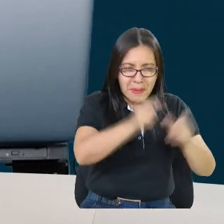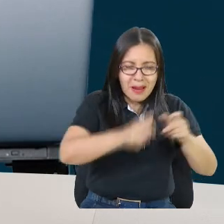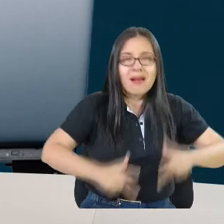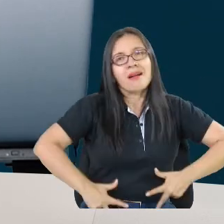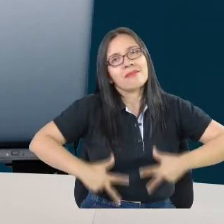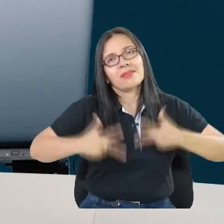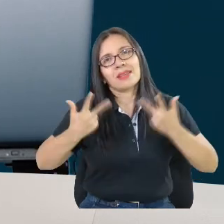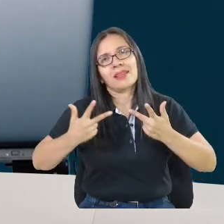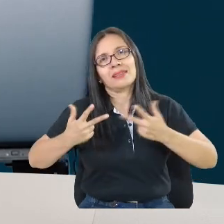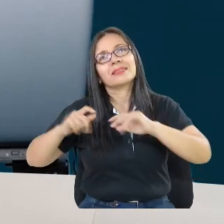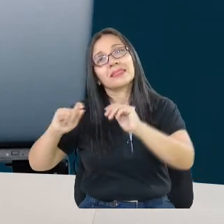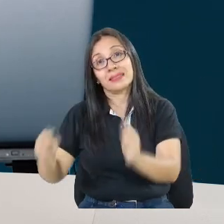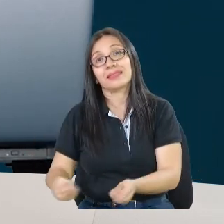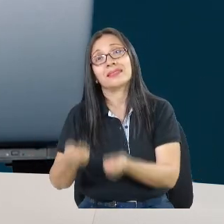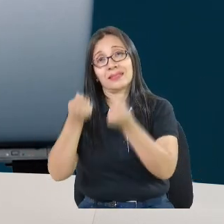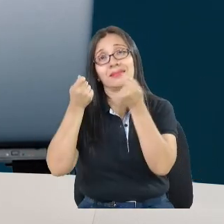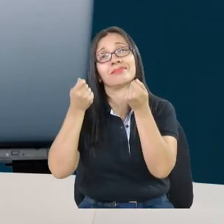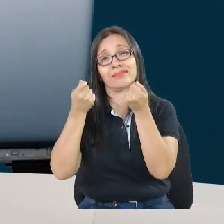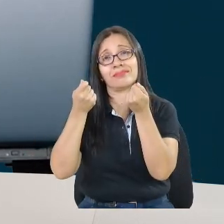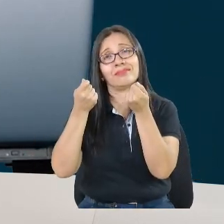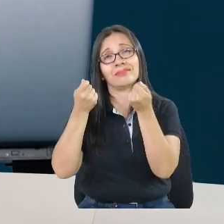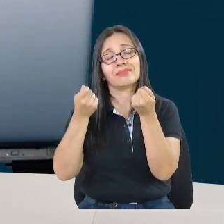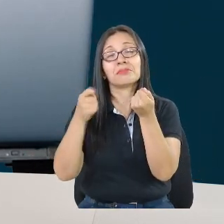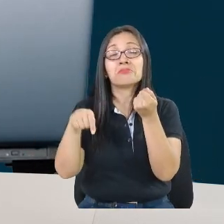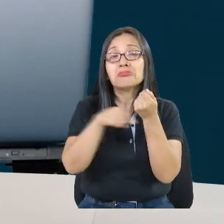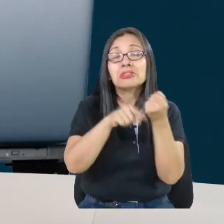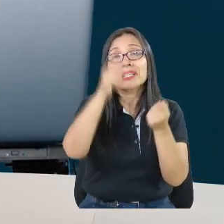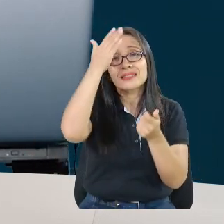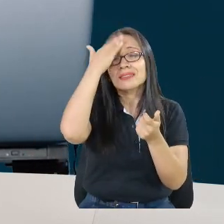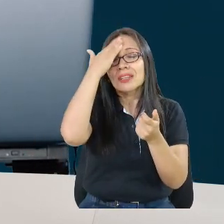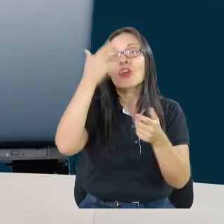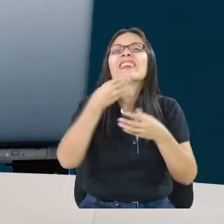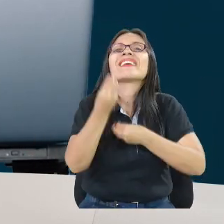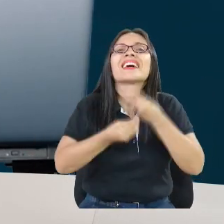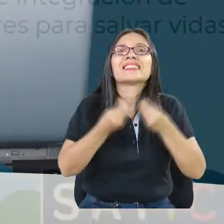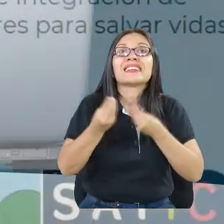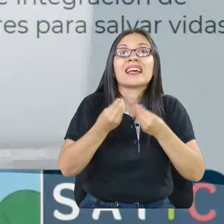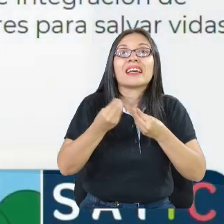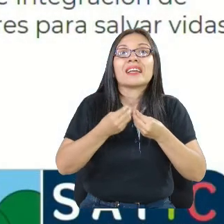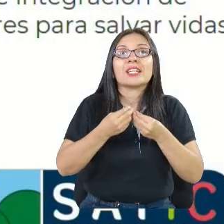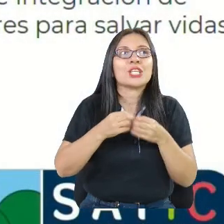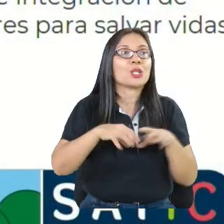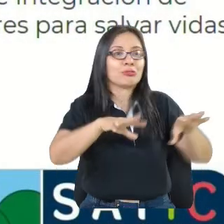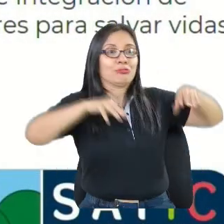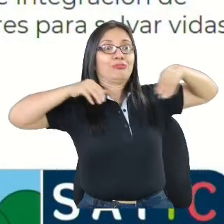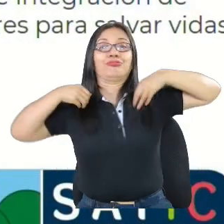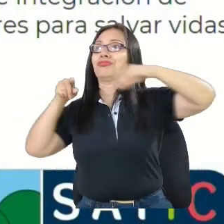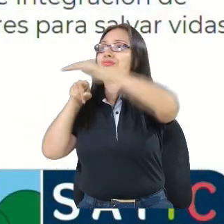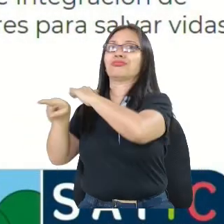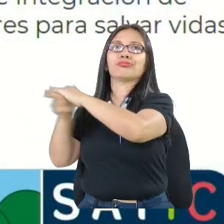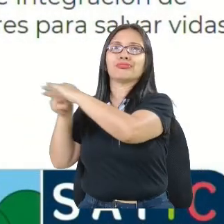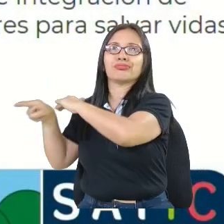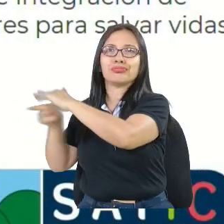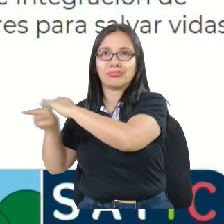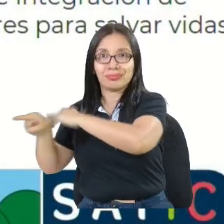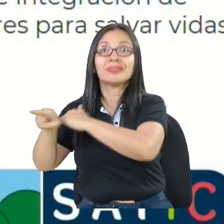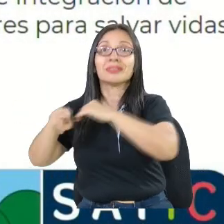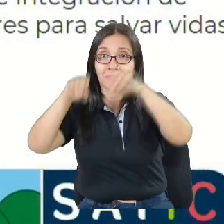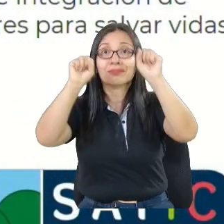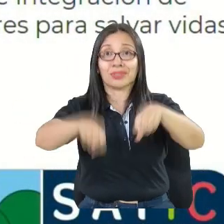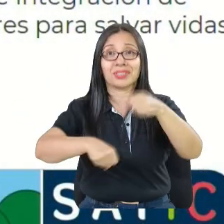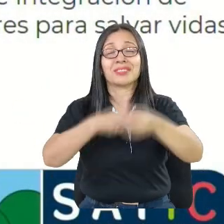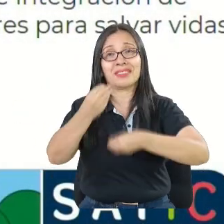supieron qué hacer y pudieron evacuar. Como les dije, en marzo tuvimos una situación bastante delicada,